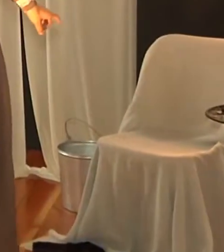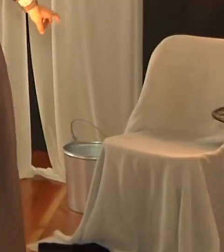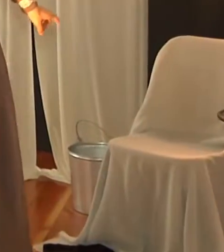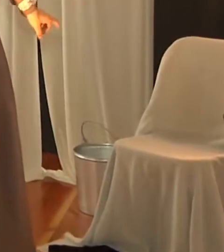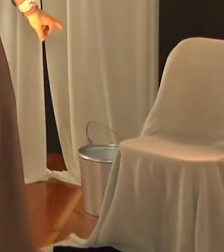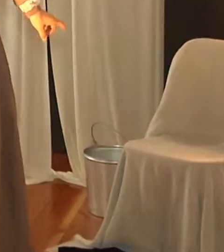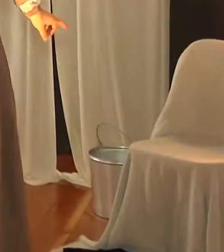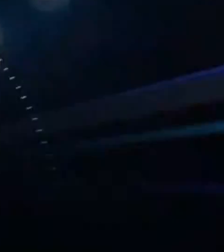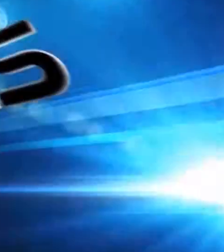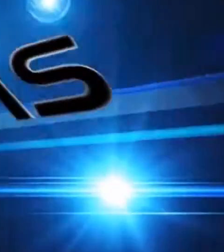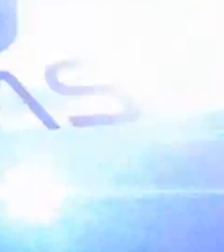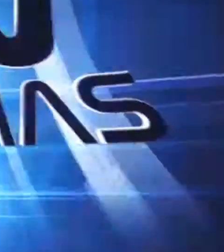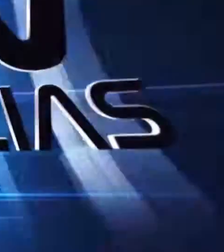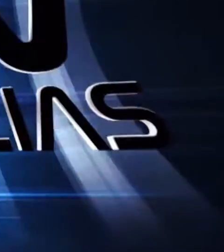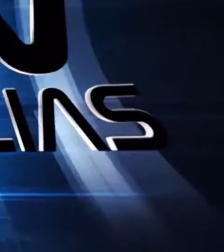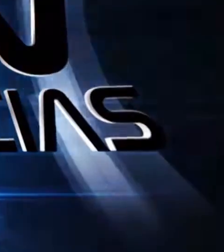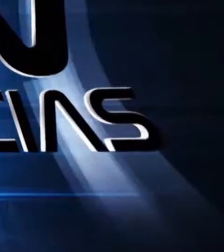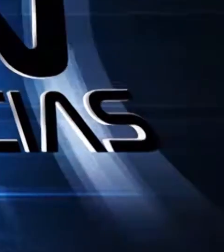silla.